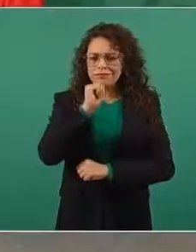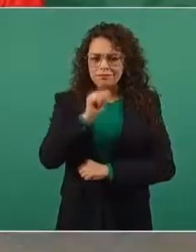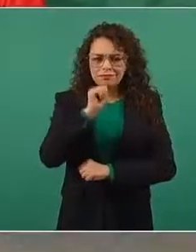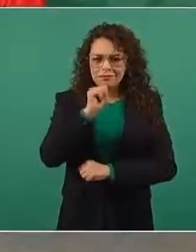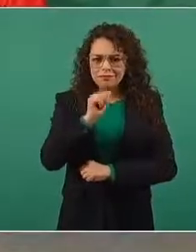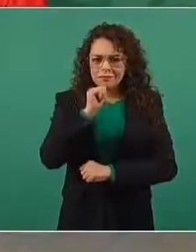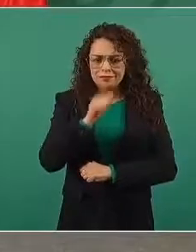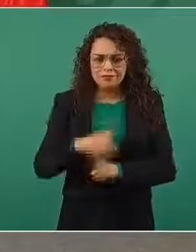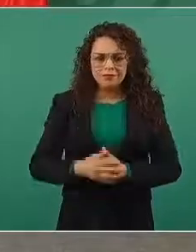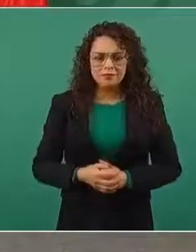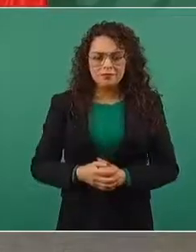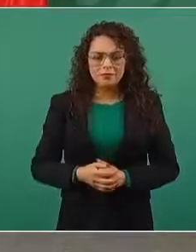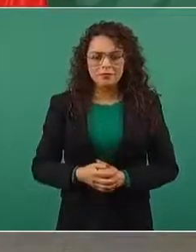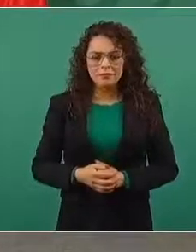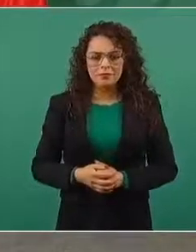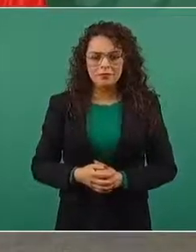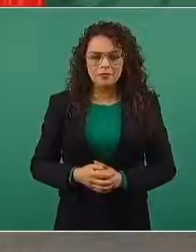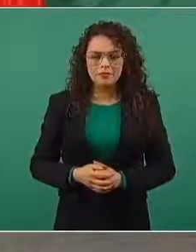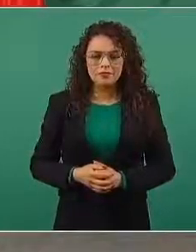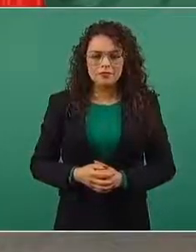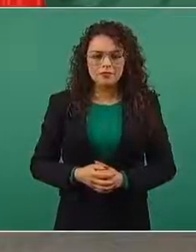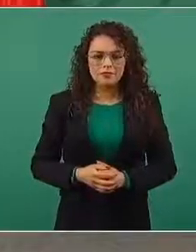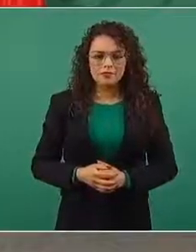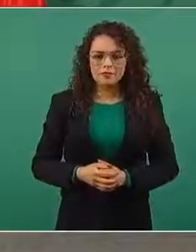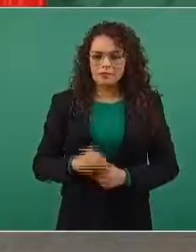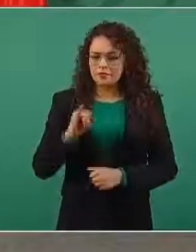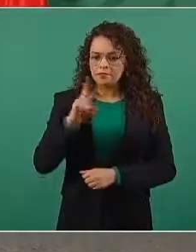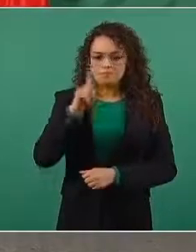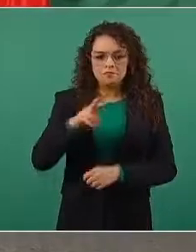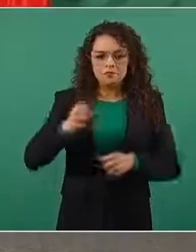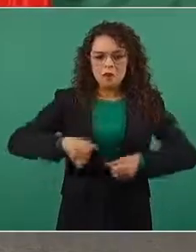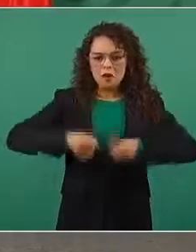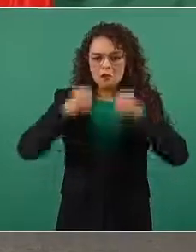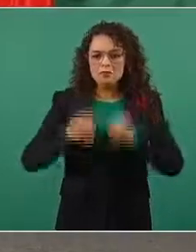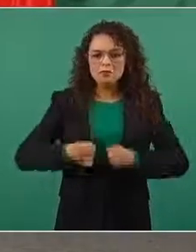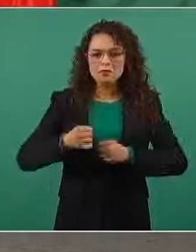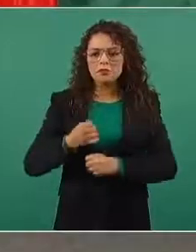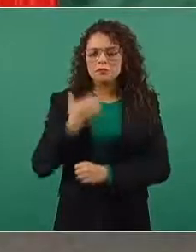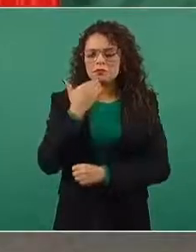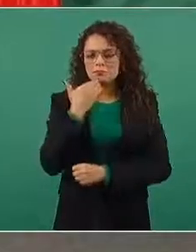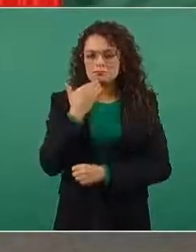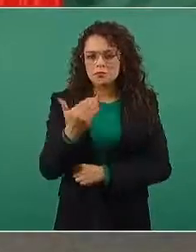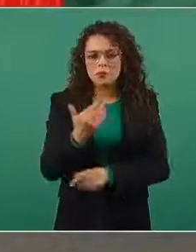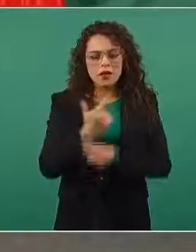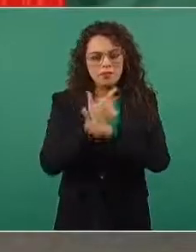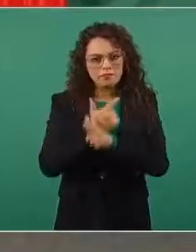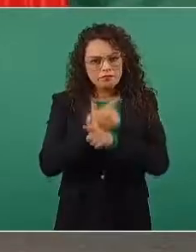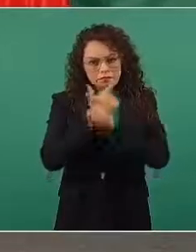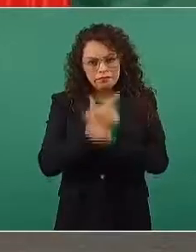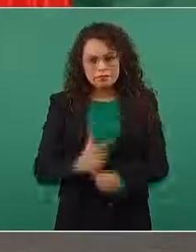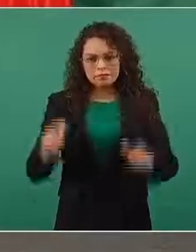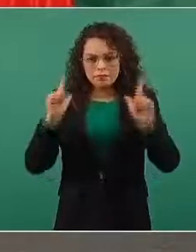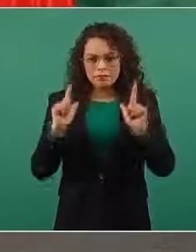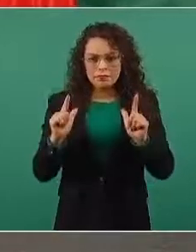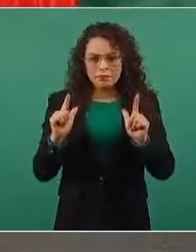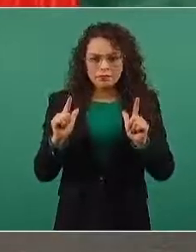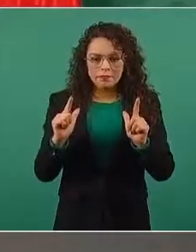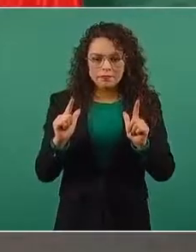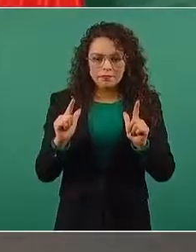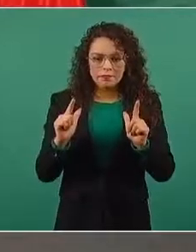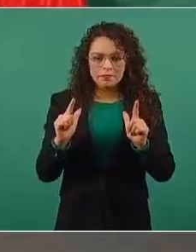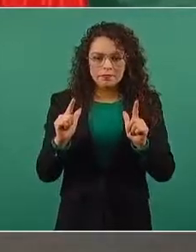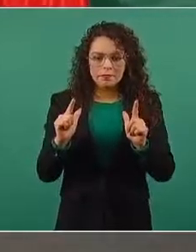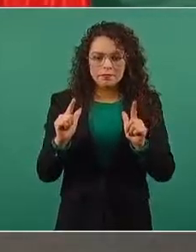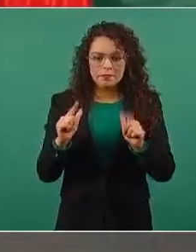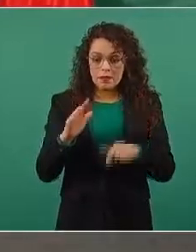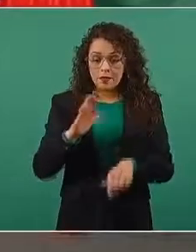están garantizadas las libertades y en